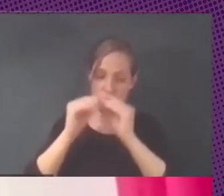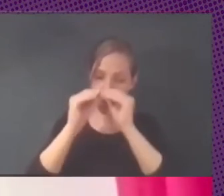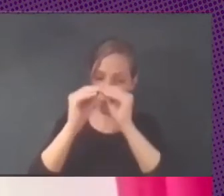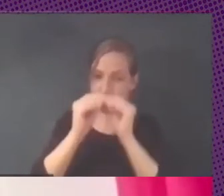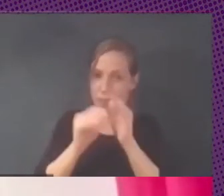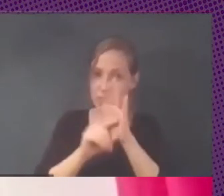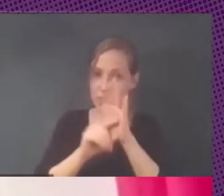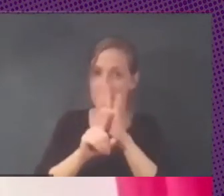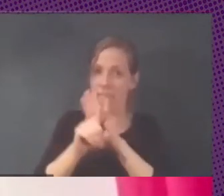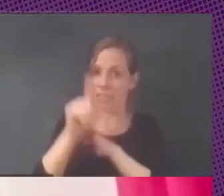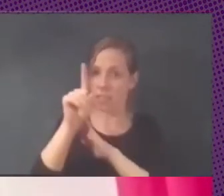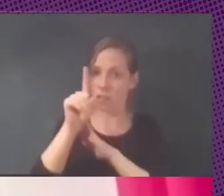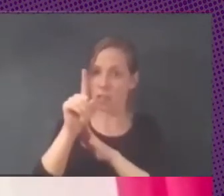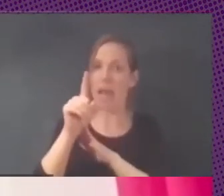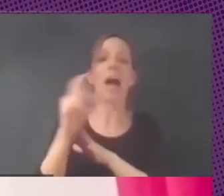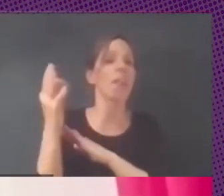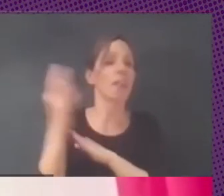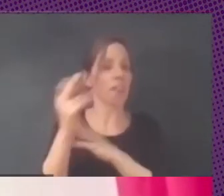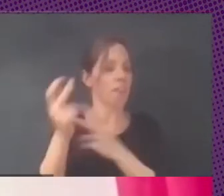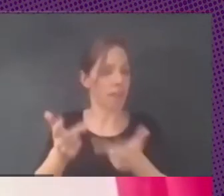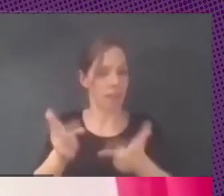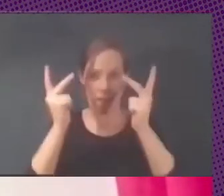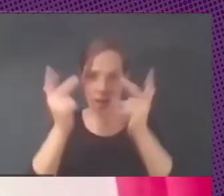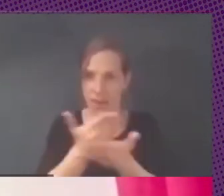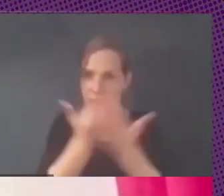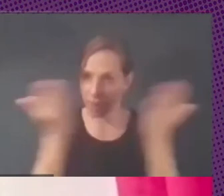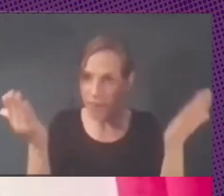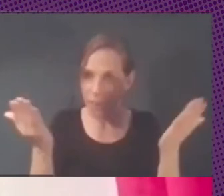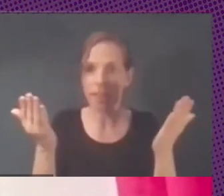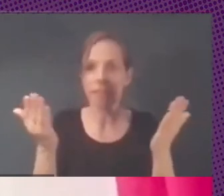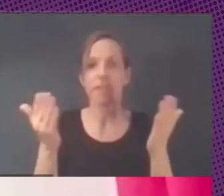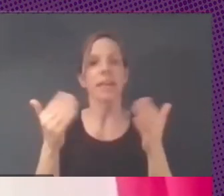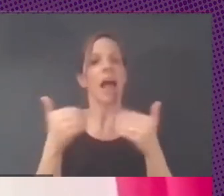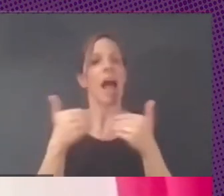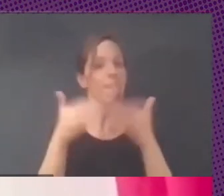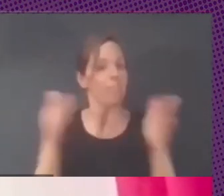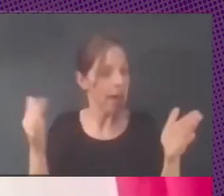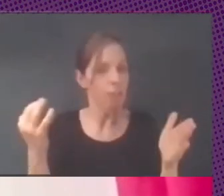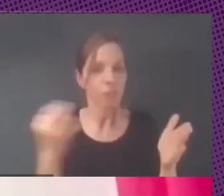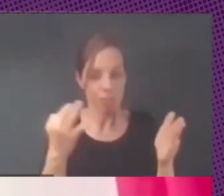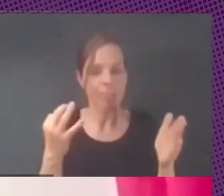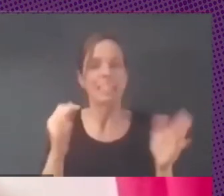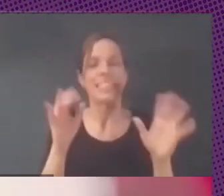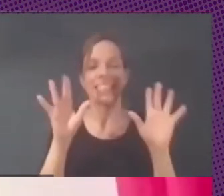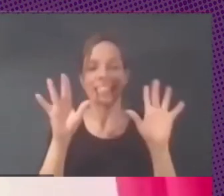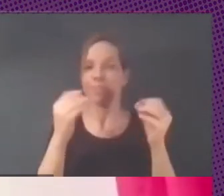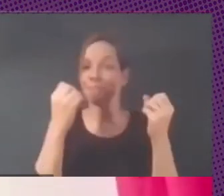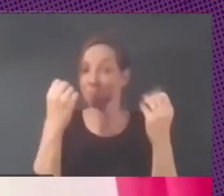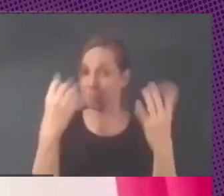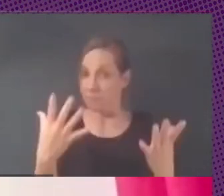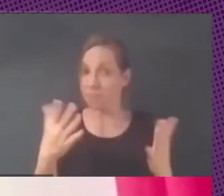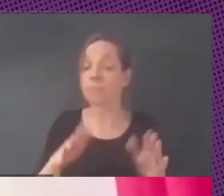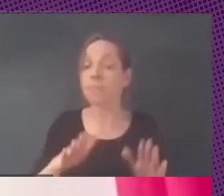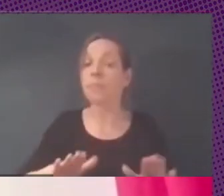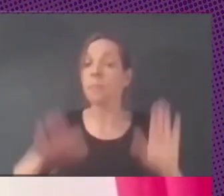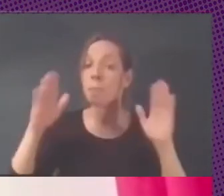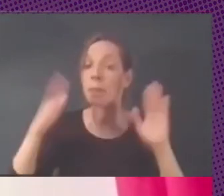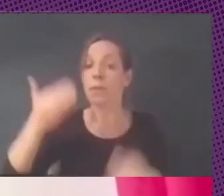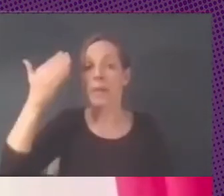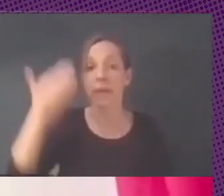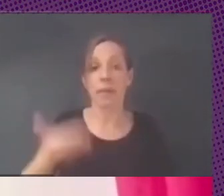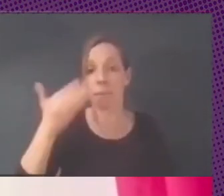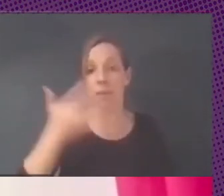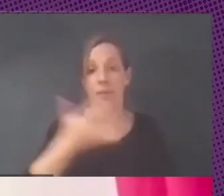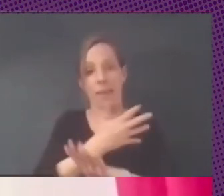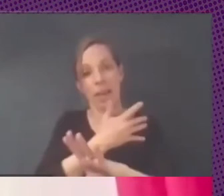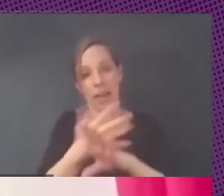que que liberarse que se tiene que usar promotos abiertos etcétera pero tiene que haber un engranaje que